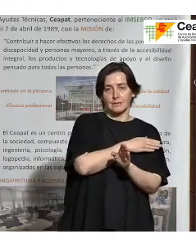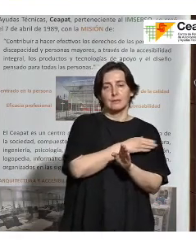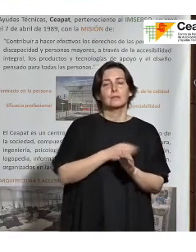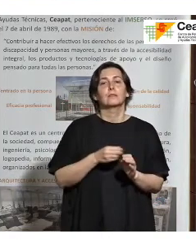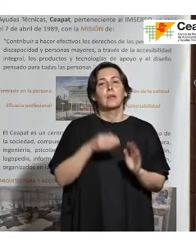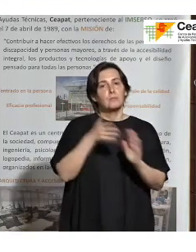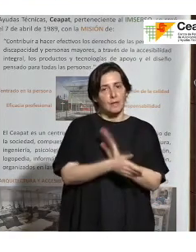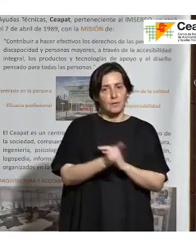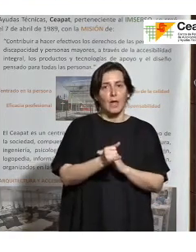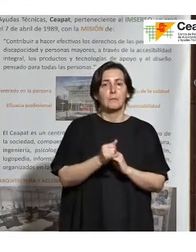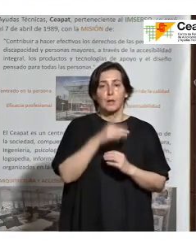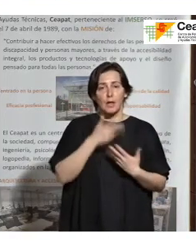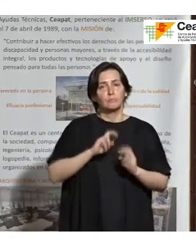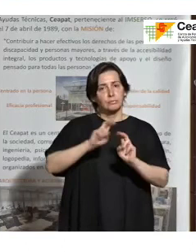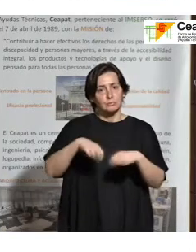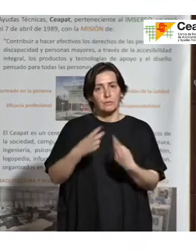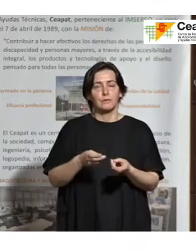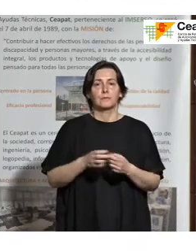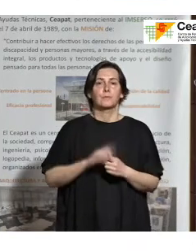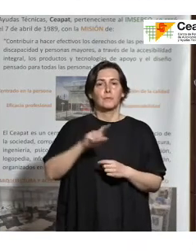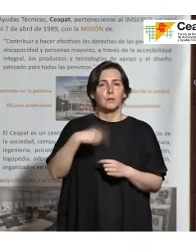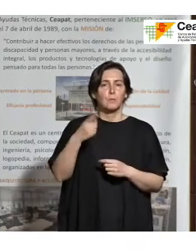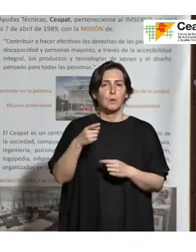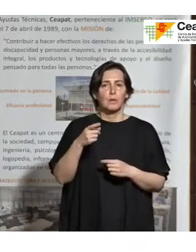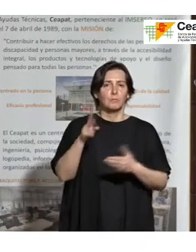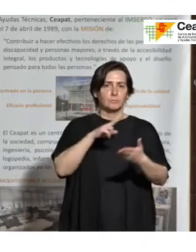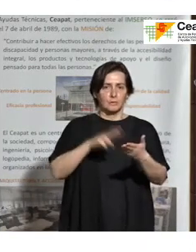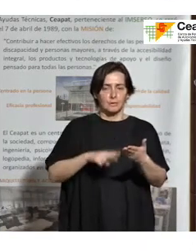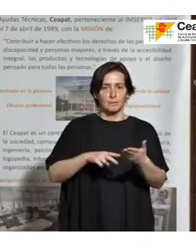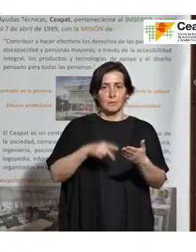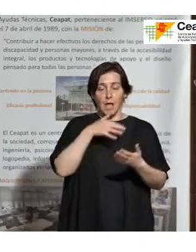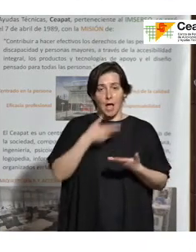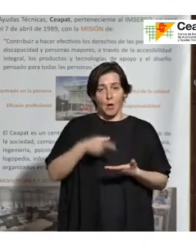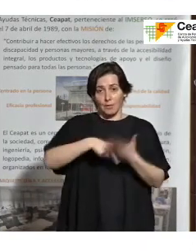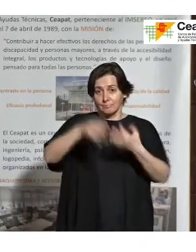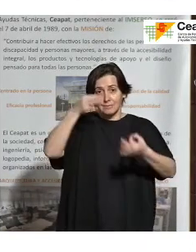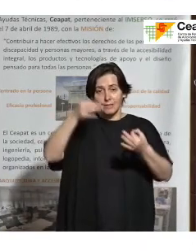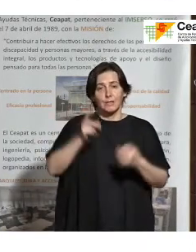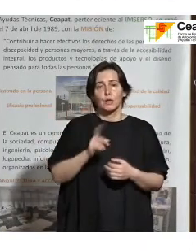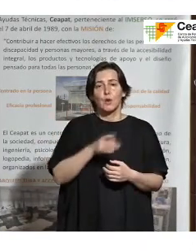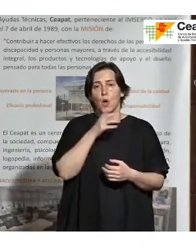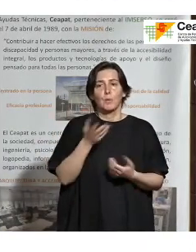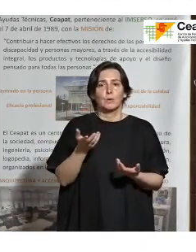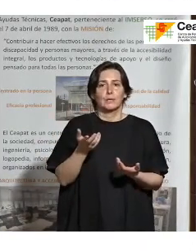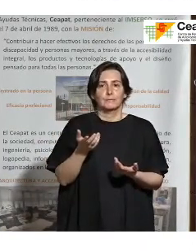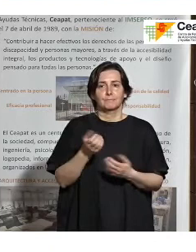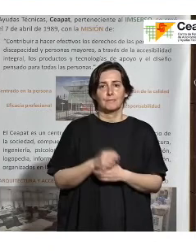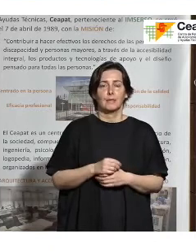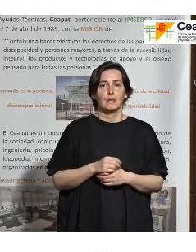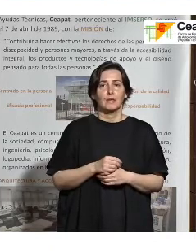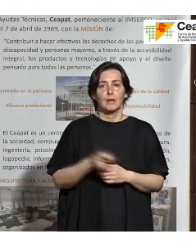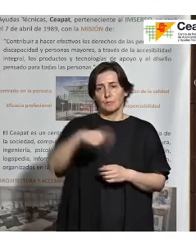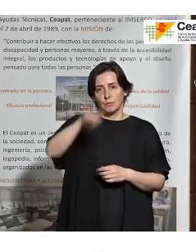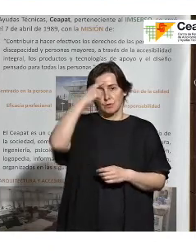hecho alguna modificación. Luego la miraremos por encima, no voy a entrar en detalle porque tampoco creo que os cuente nada que no